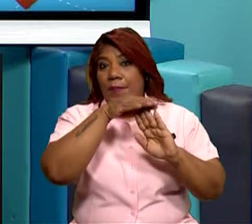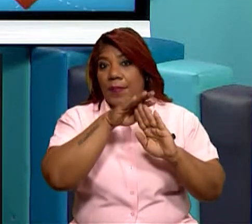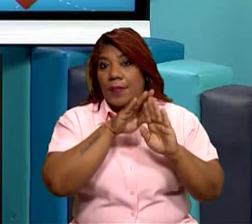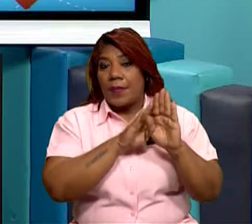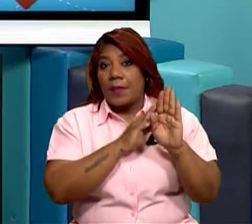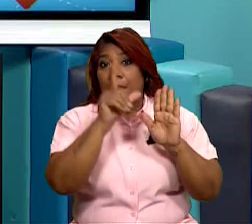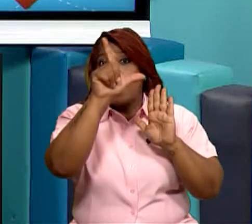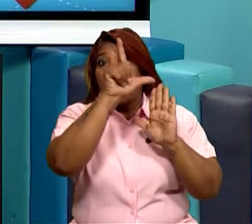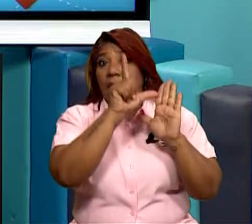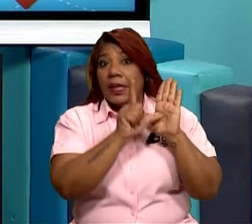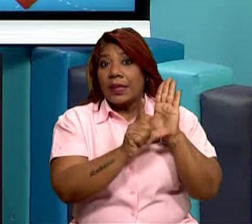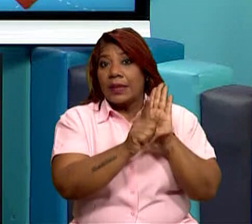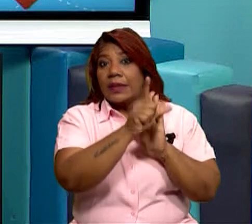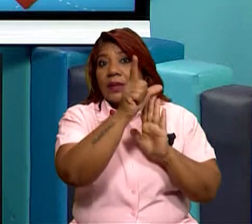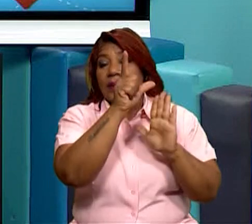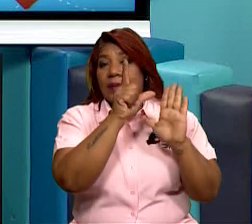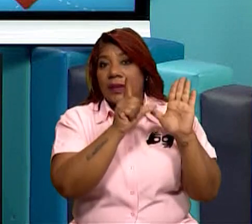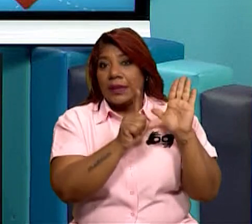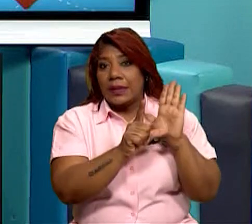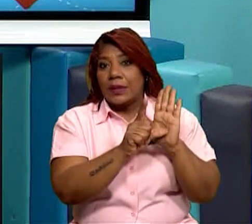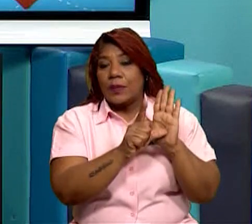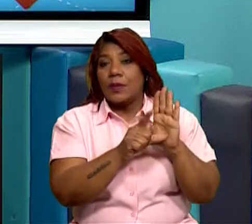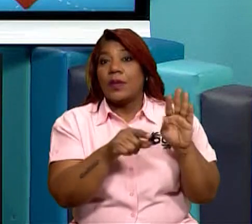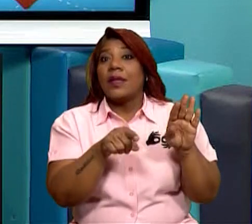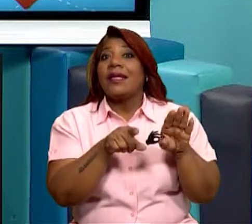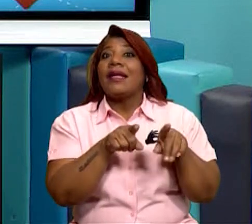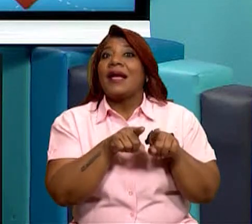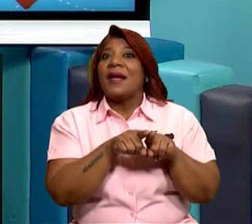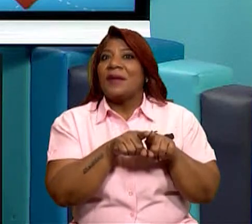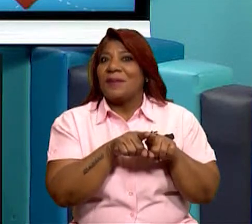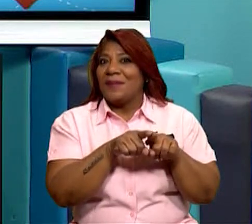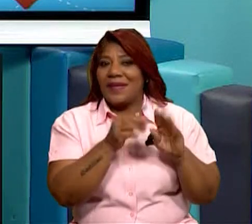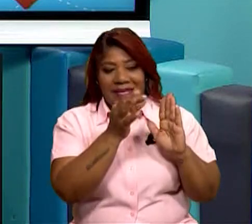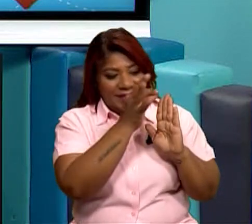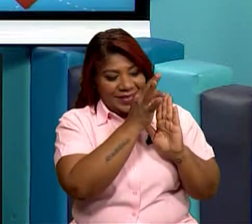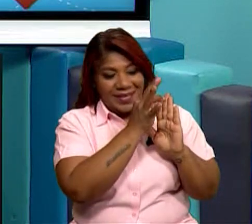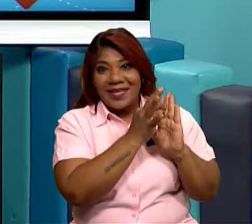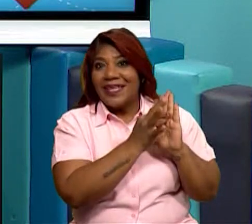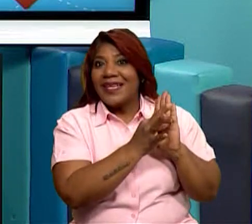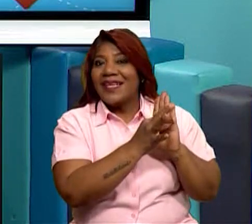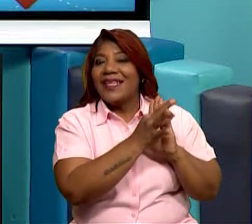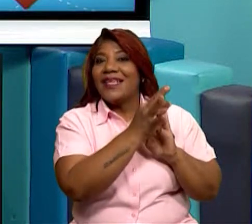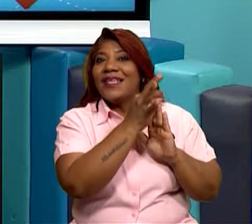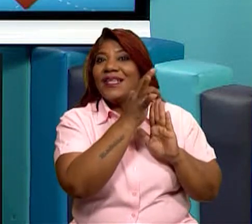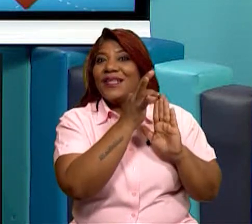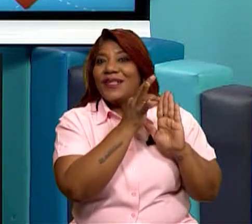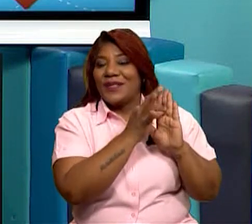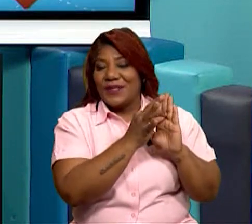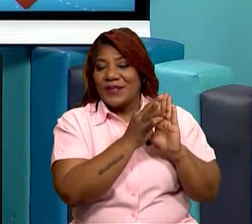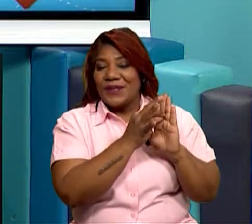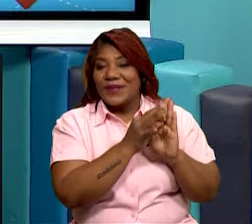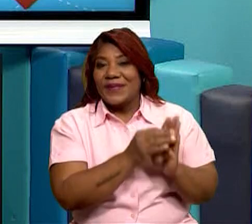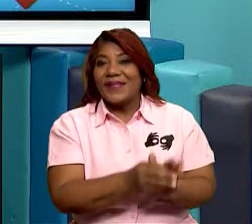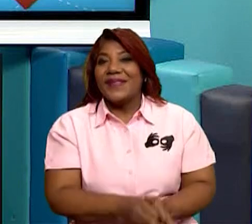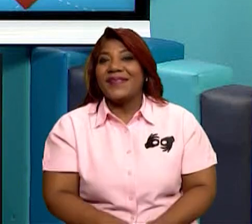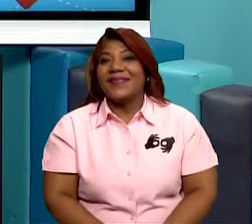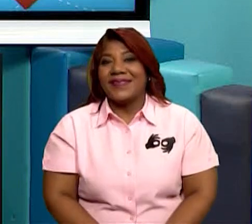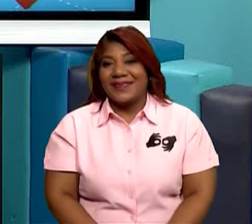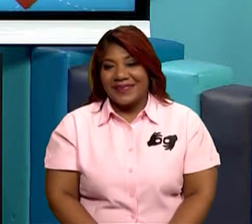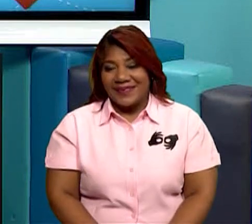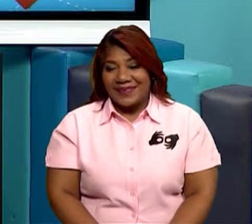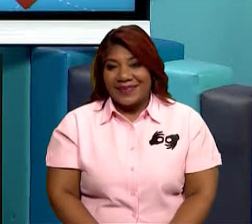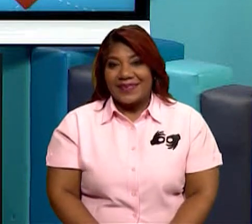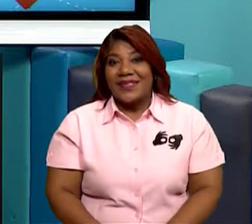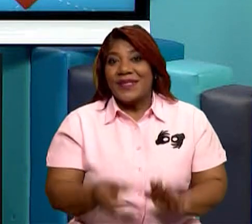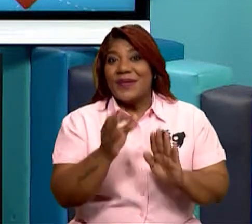el citoplasma y también tenemos lo que es el núcleo. Todas de ellas, todas de ellas contienen por lo general esta, la